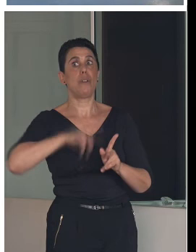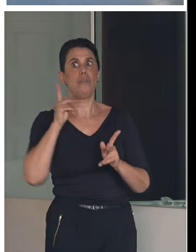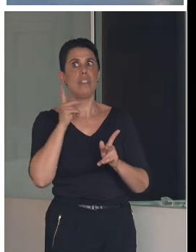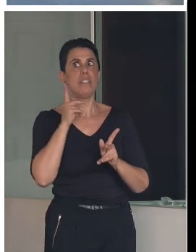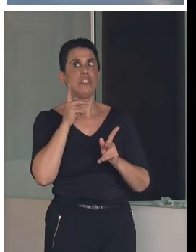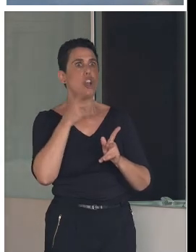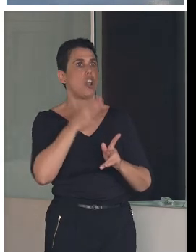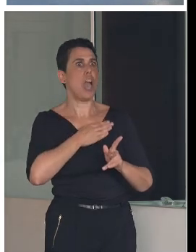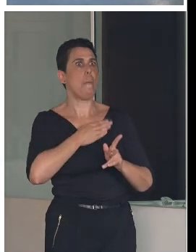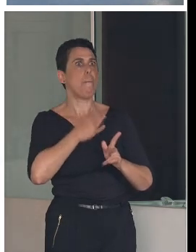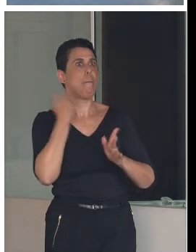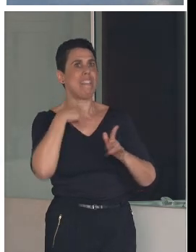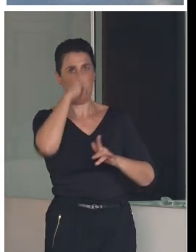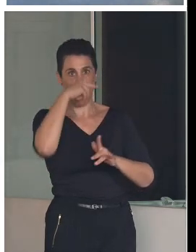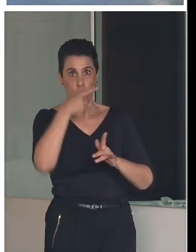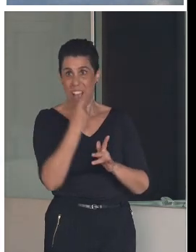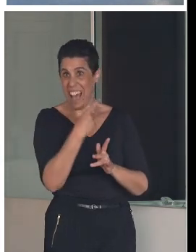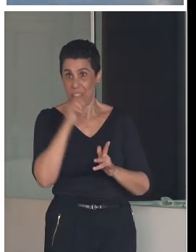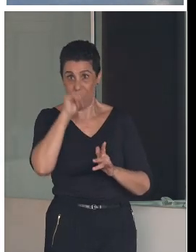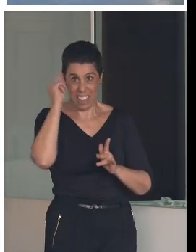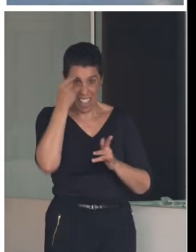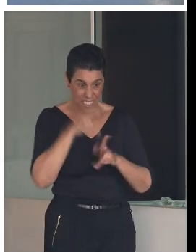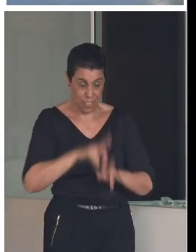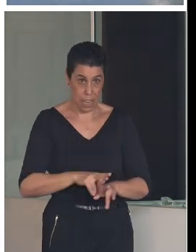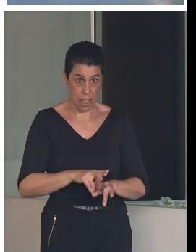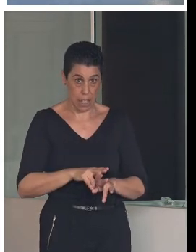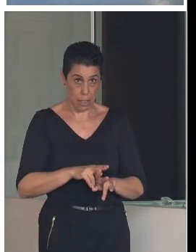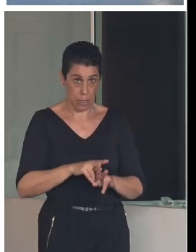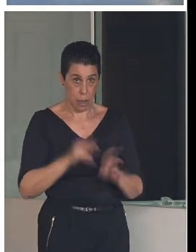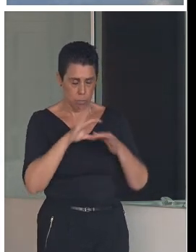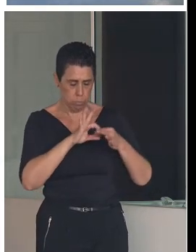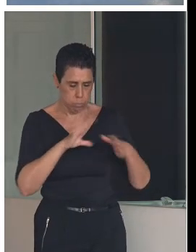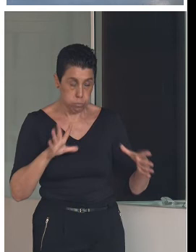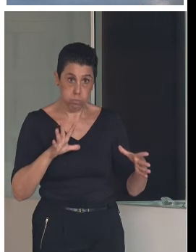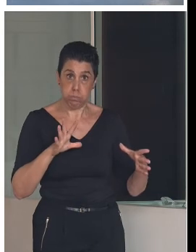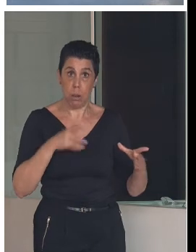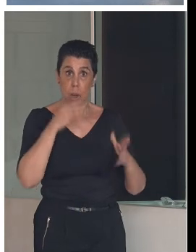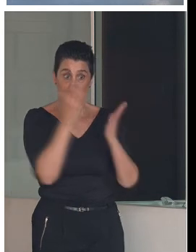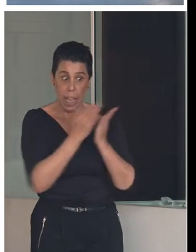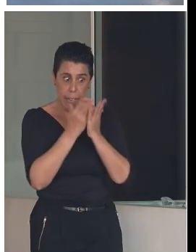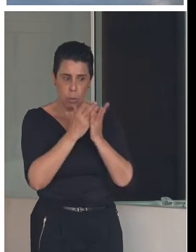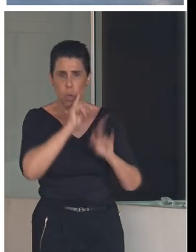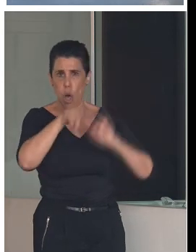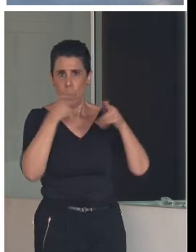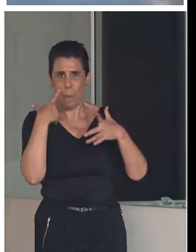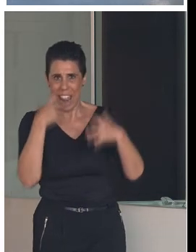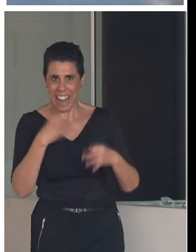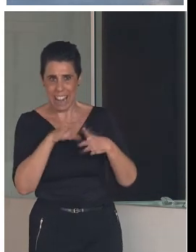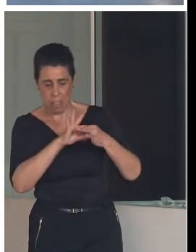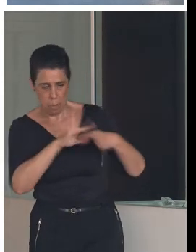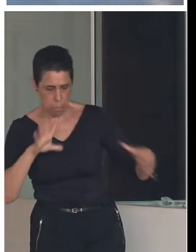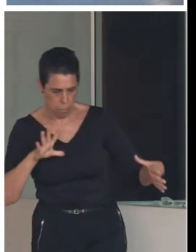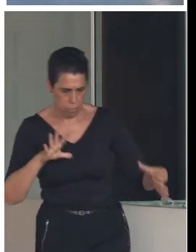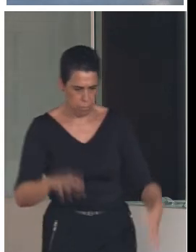O sea, había una desconexión entre lo que se estudiaba y la aplicación real. Y entonces, ahí nosotros, bueno, pues, queremos